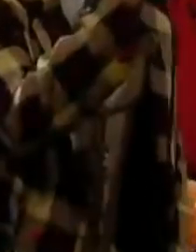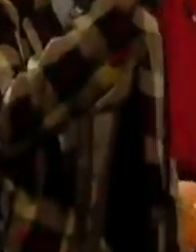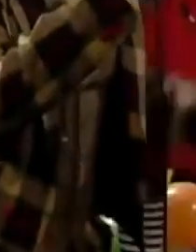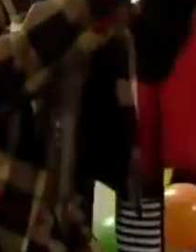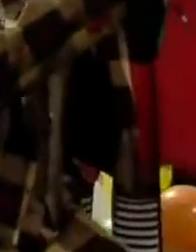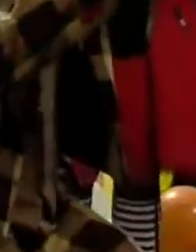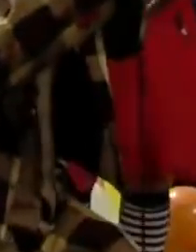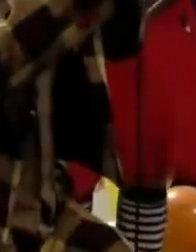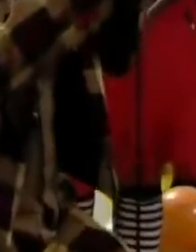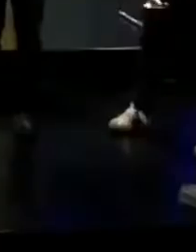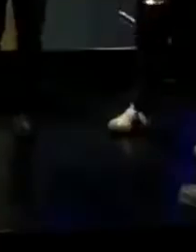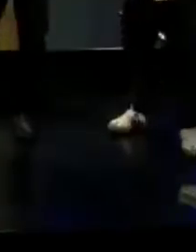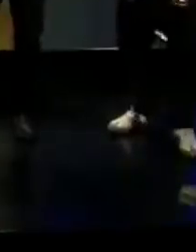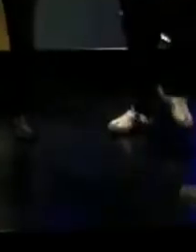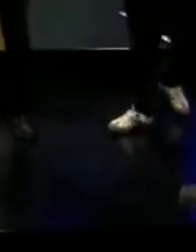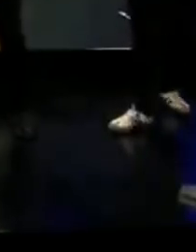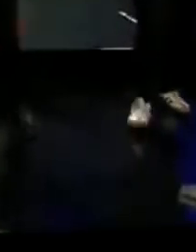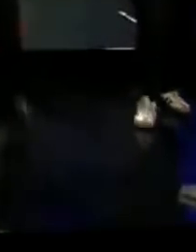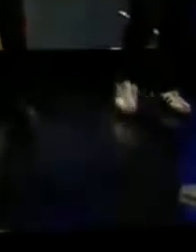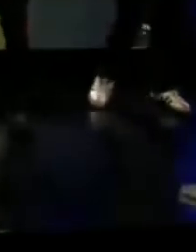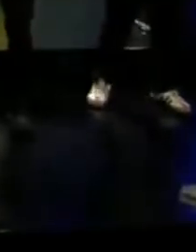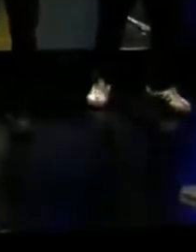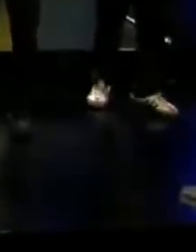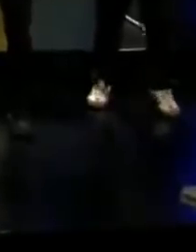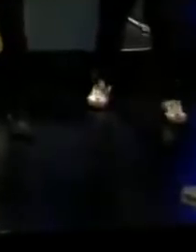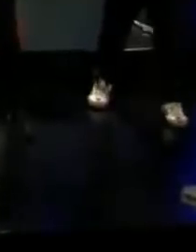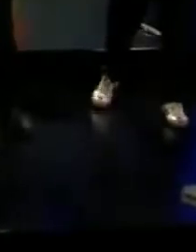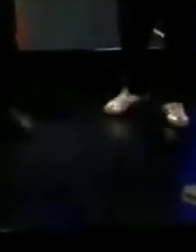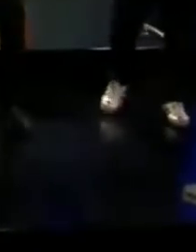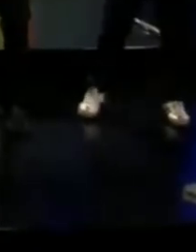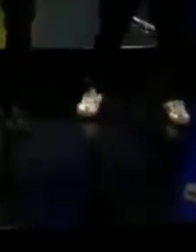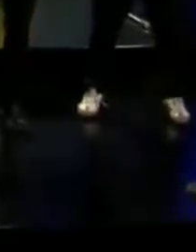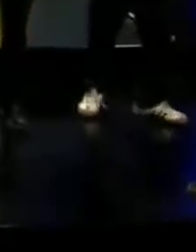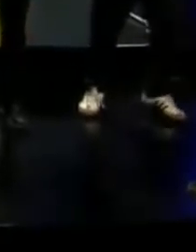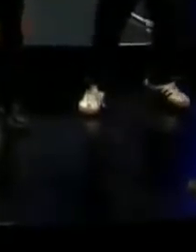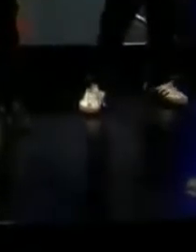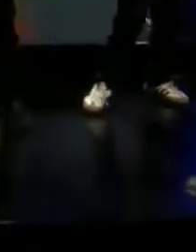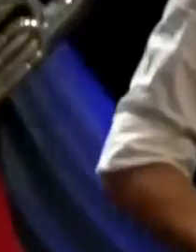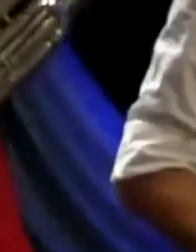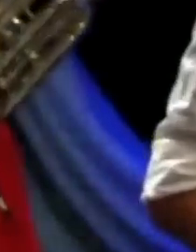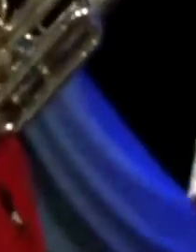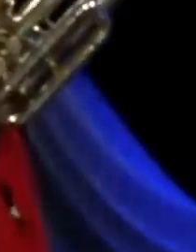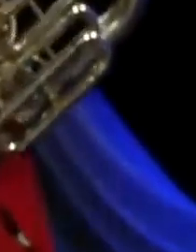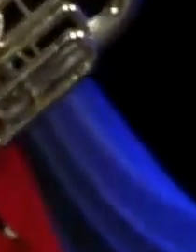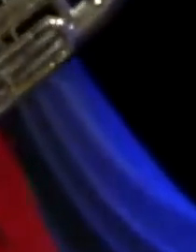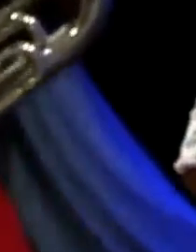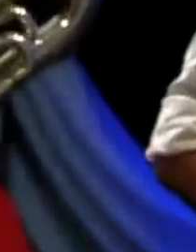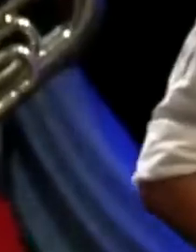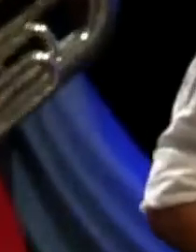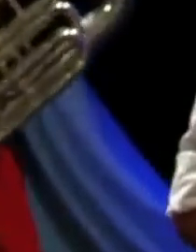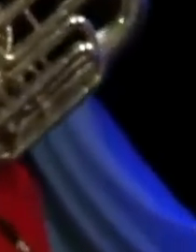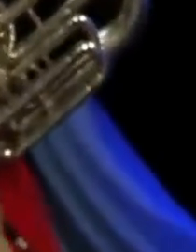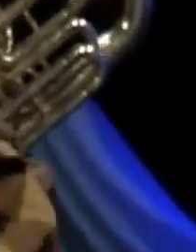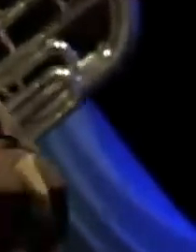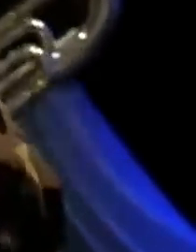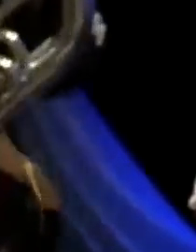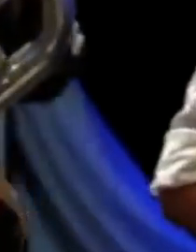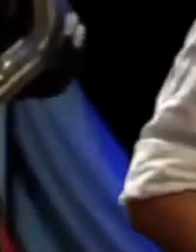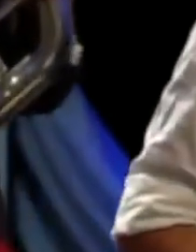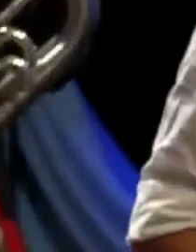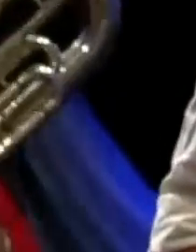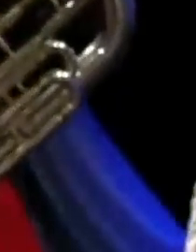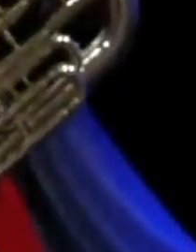Adiós, adiós, adiós, no ves, que ya la historia comienza a acabarse. Adiós, adiós, adiós no ves,